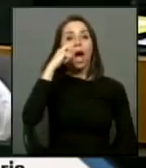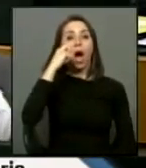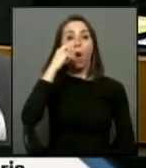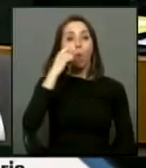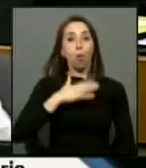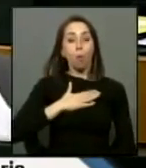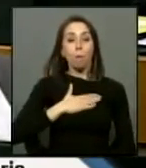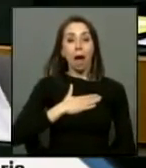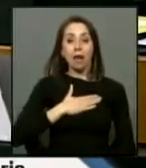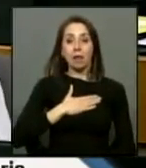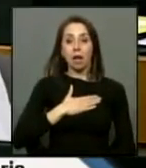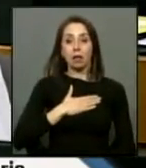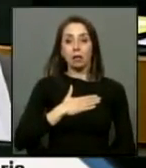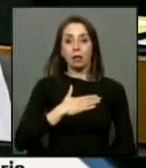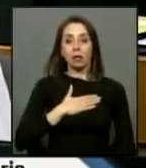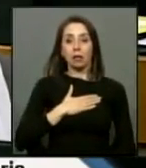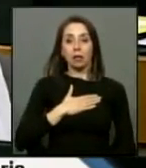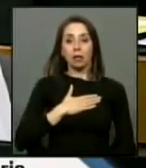que fueron